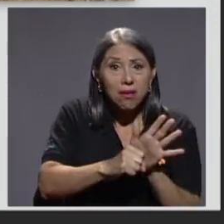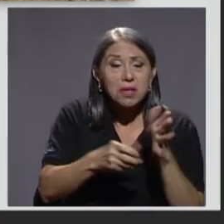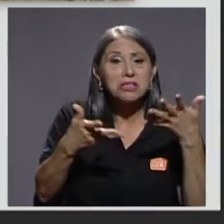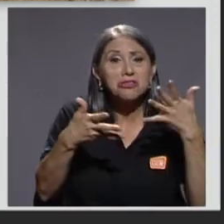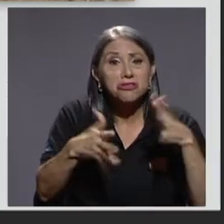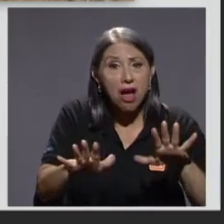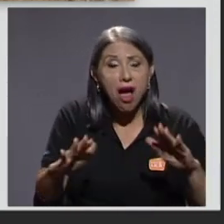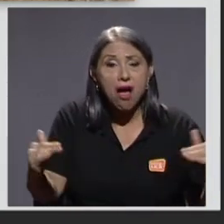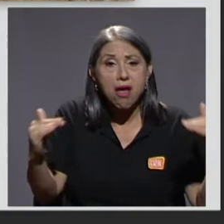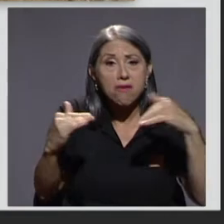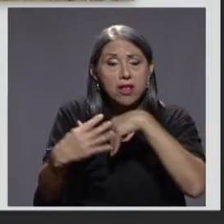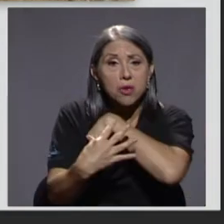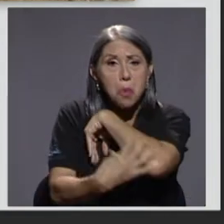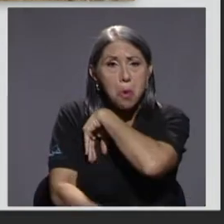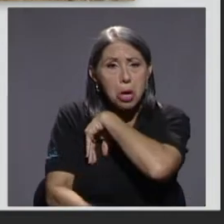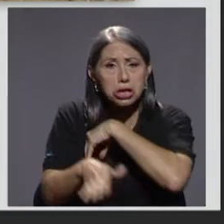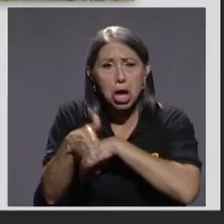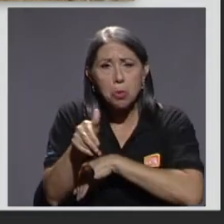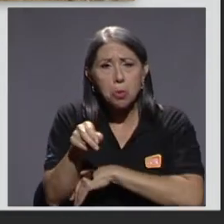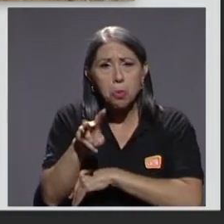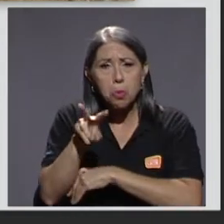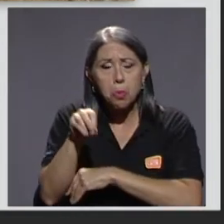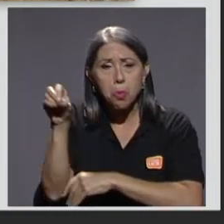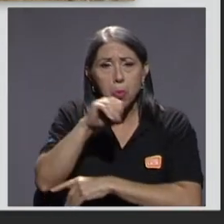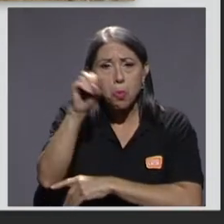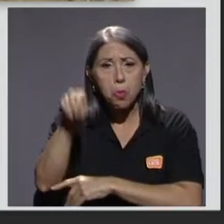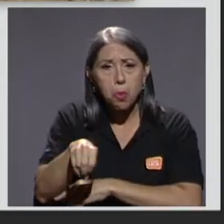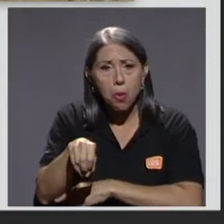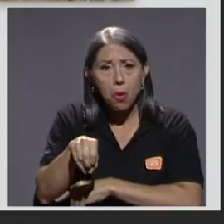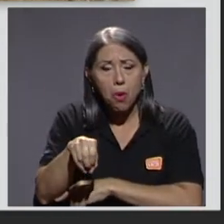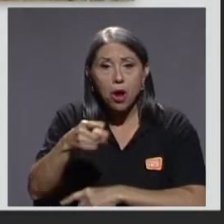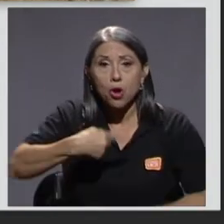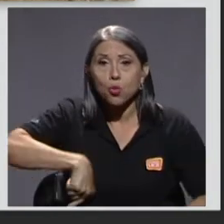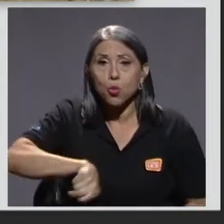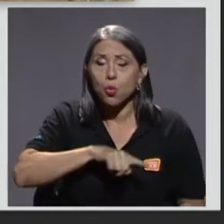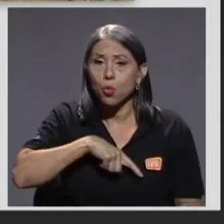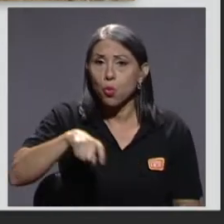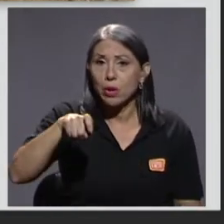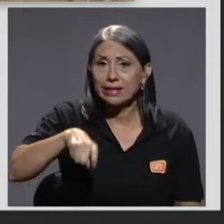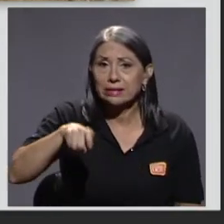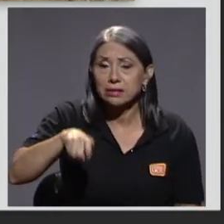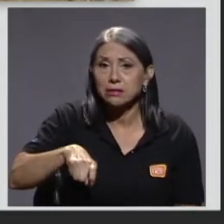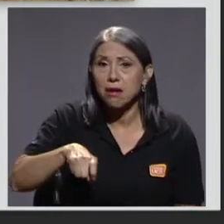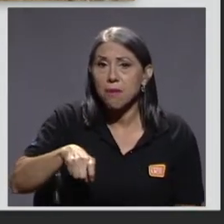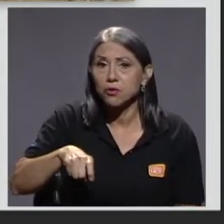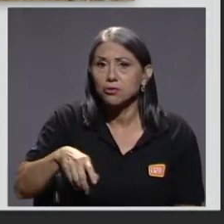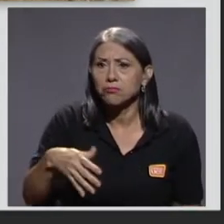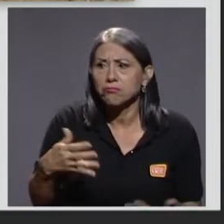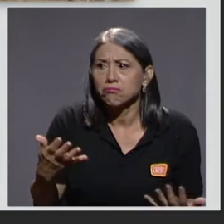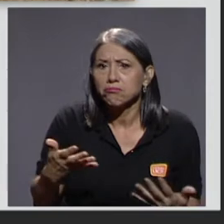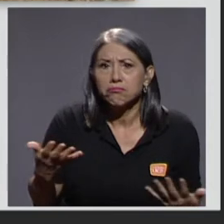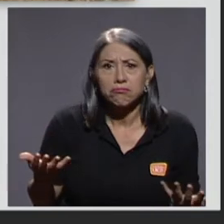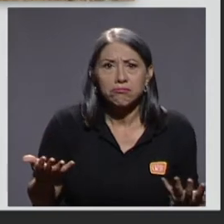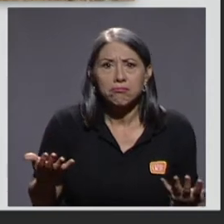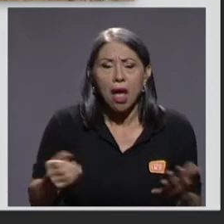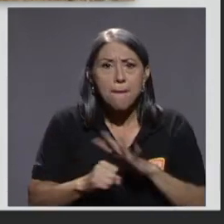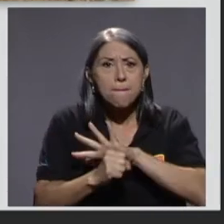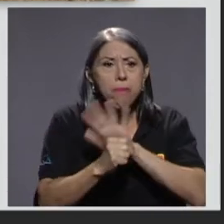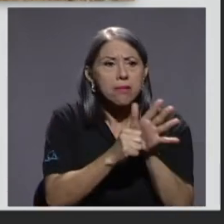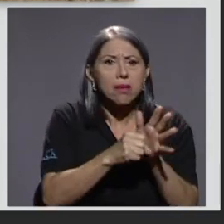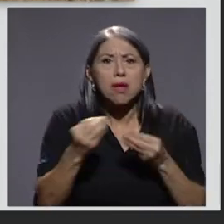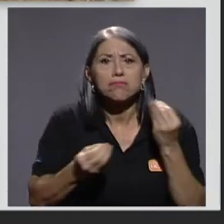que rondaba el 20%. Necesitamos ahora ver qué nos ha generado la pandemia.